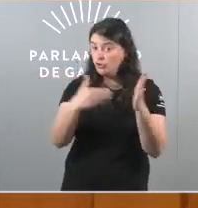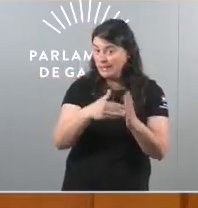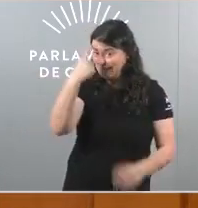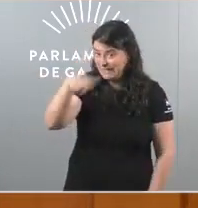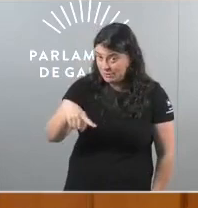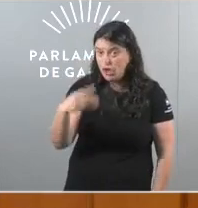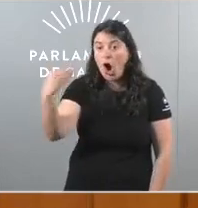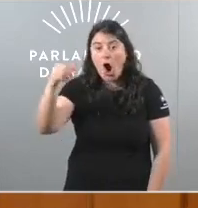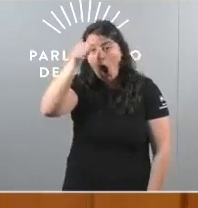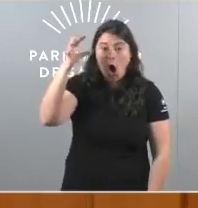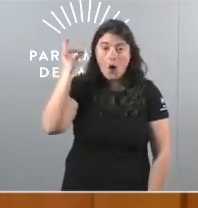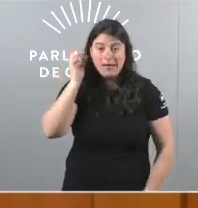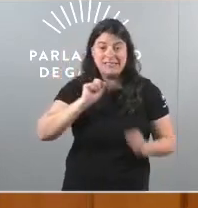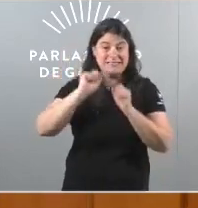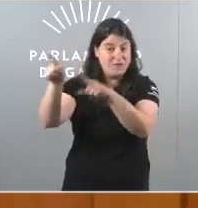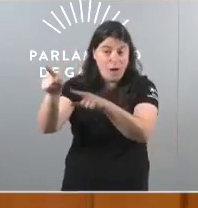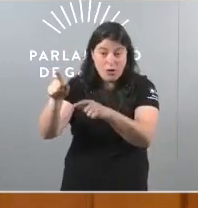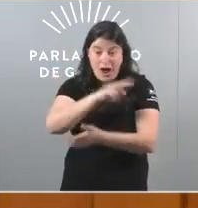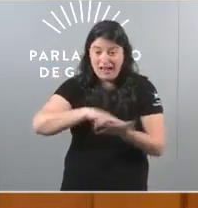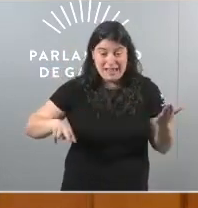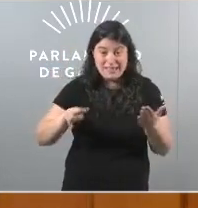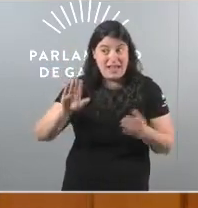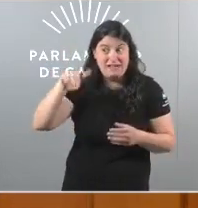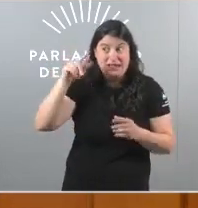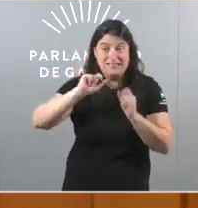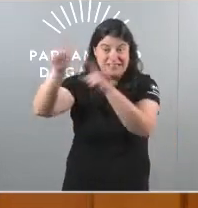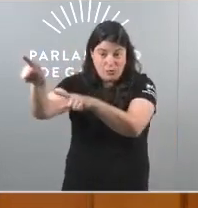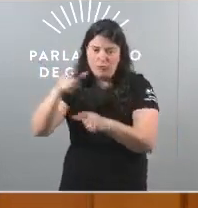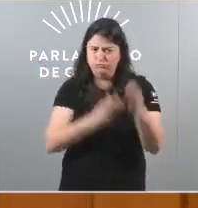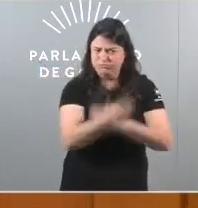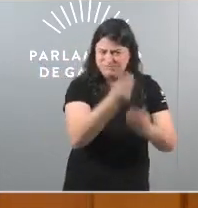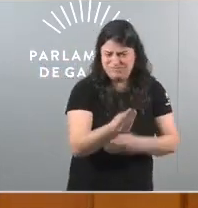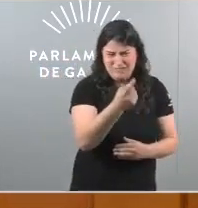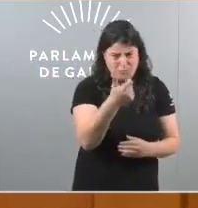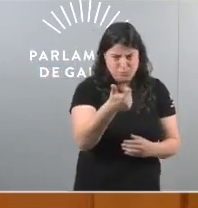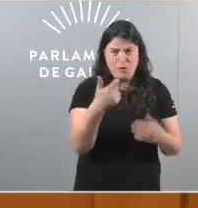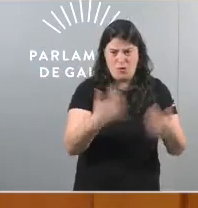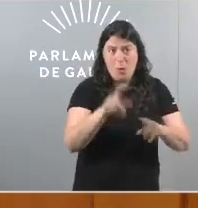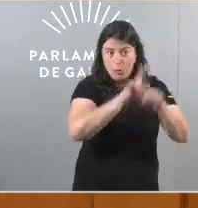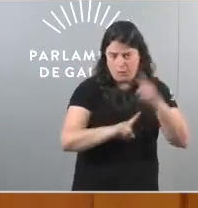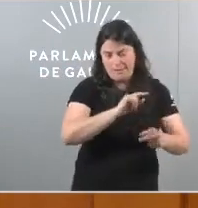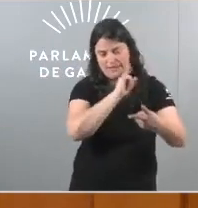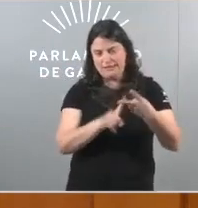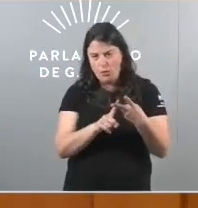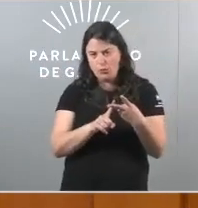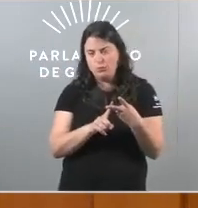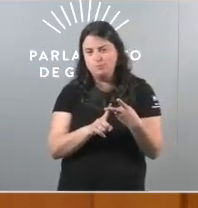mozos e mozas que emigraron nunha Galiza que ten unha crise demográfica brutal. Segunda cifra